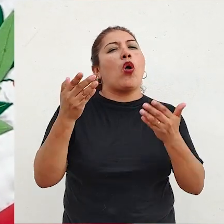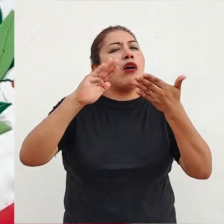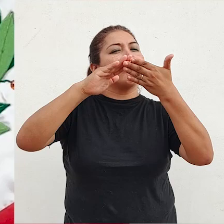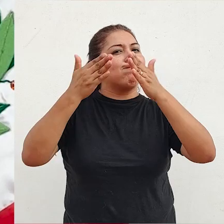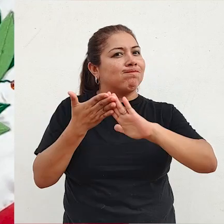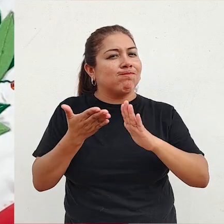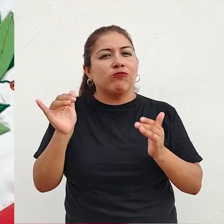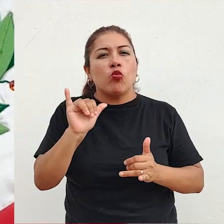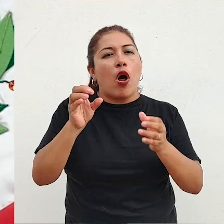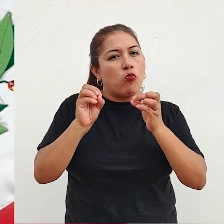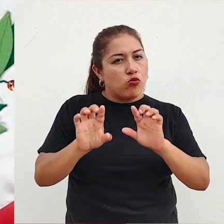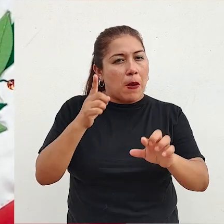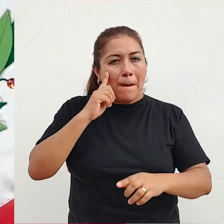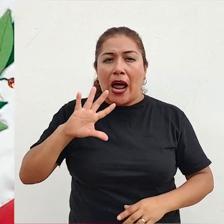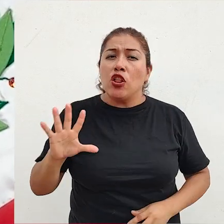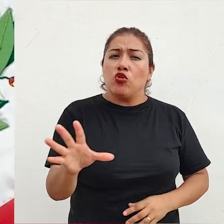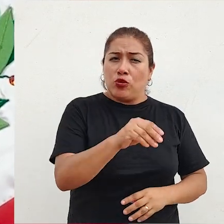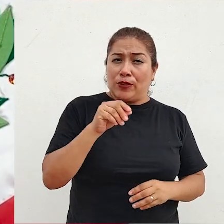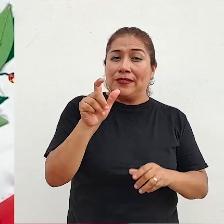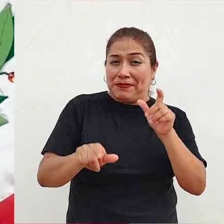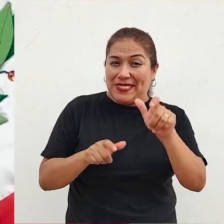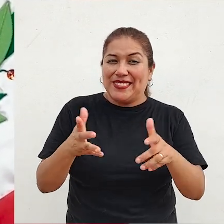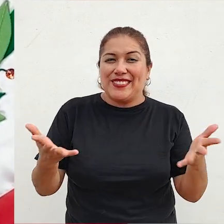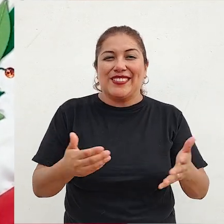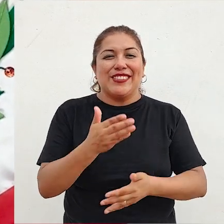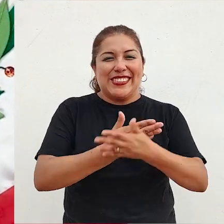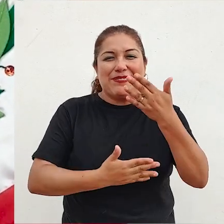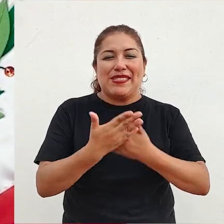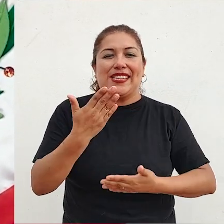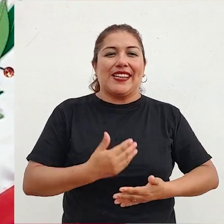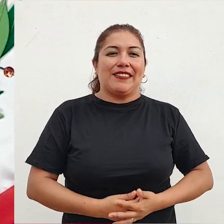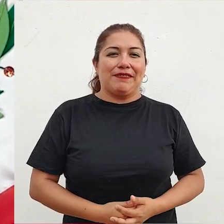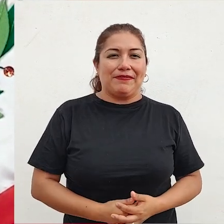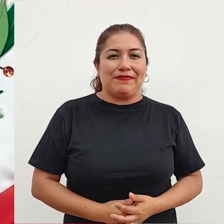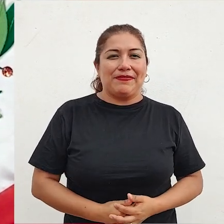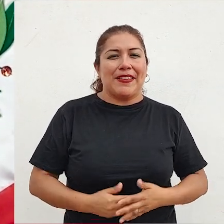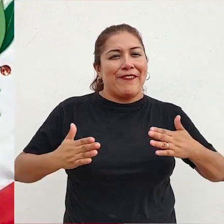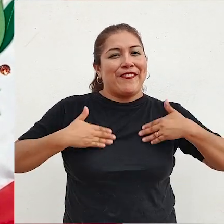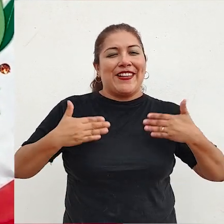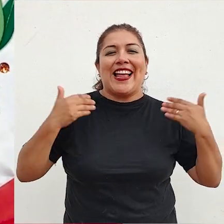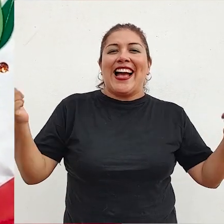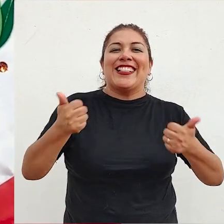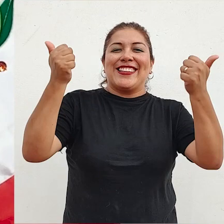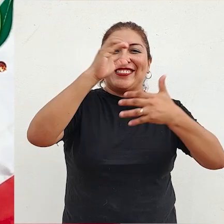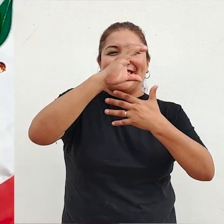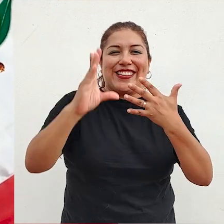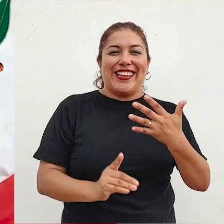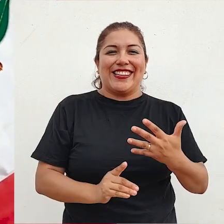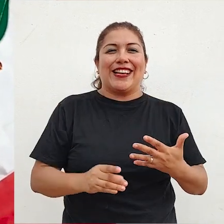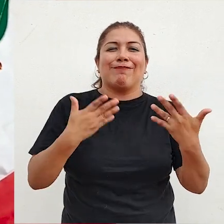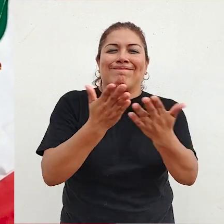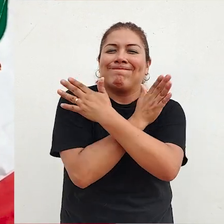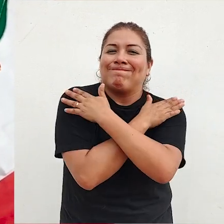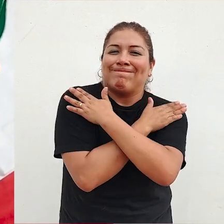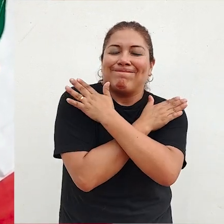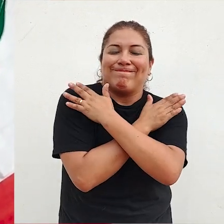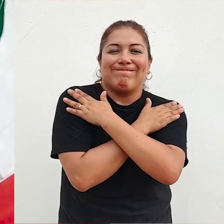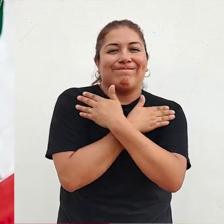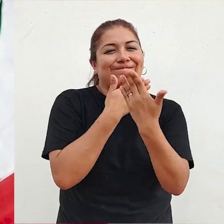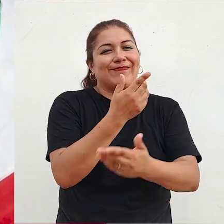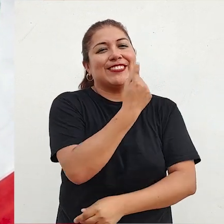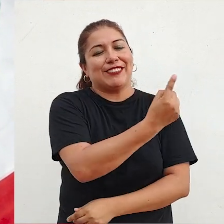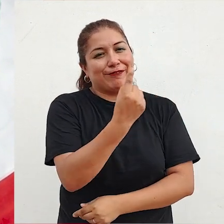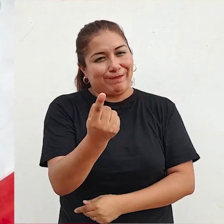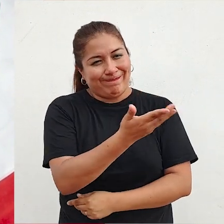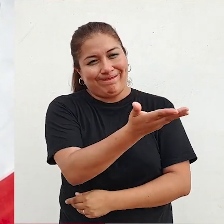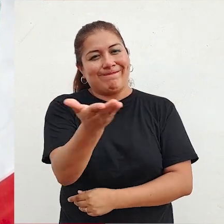sociedad con oportunidades para todos y todas las personas con discapacidad. ¡Feliz aniversario CONADIS! Un abrazo fraterno